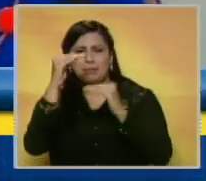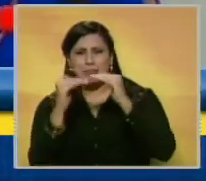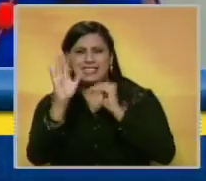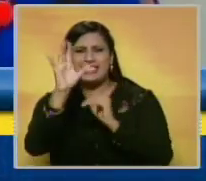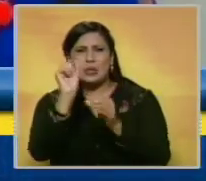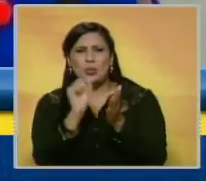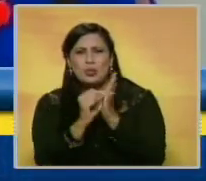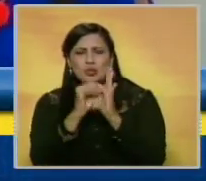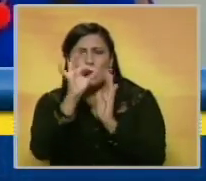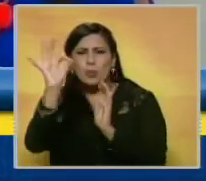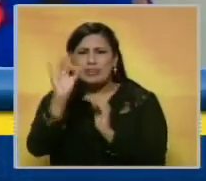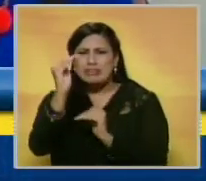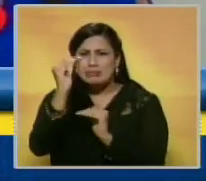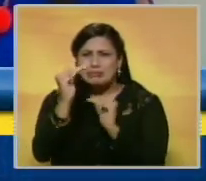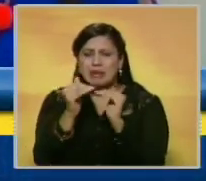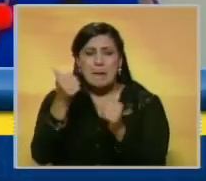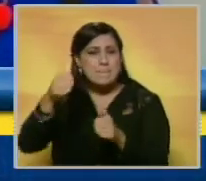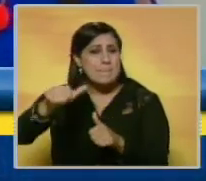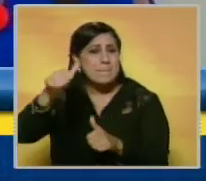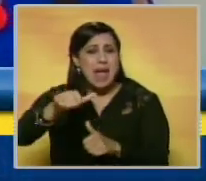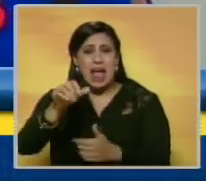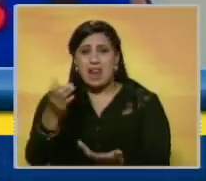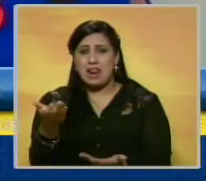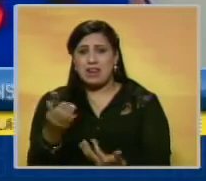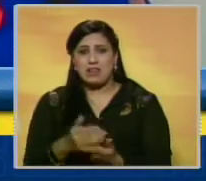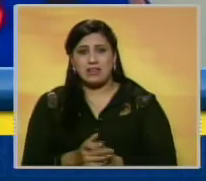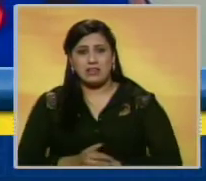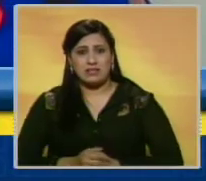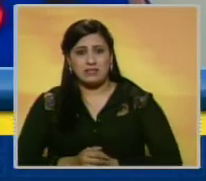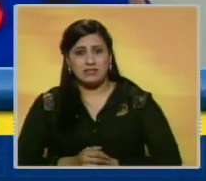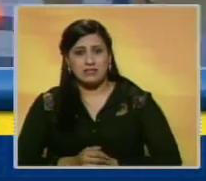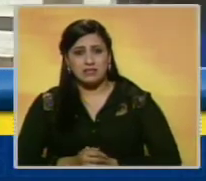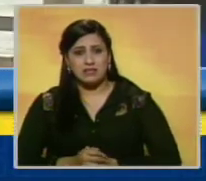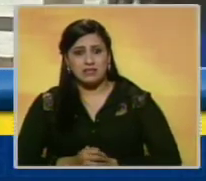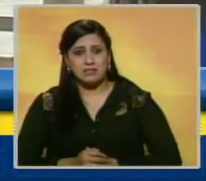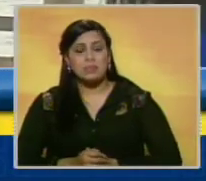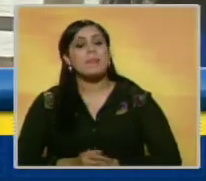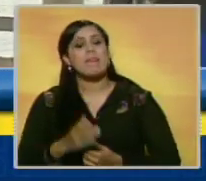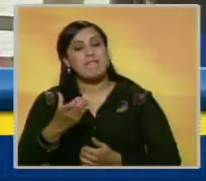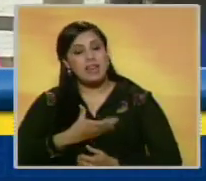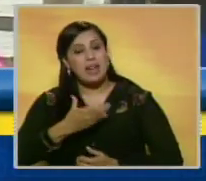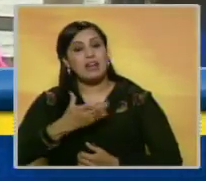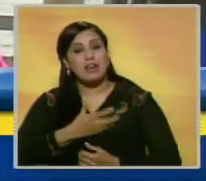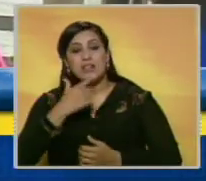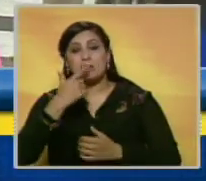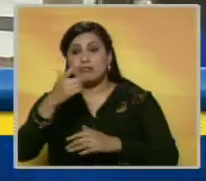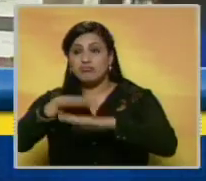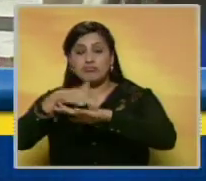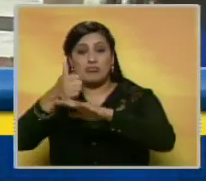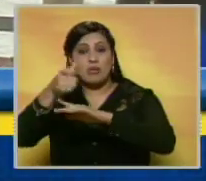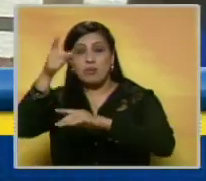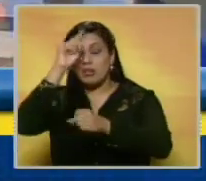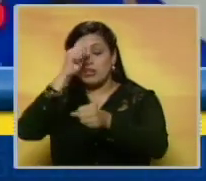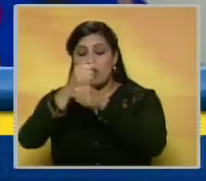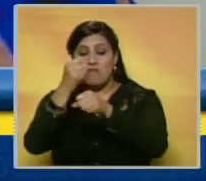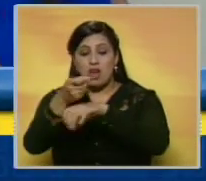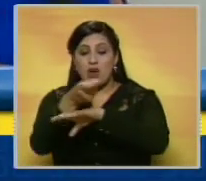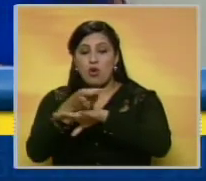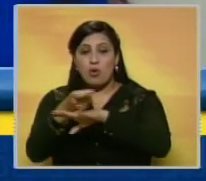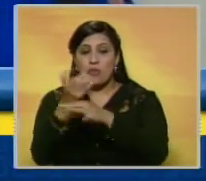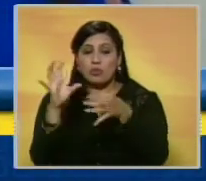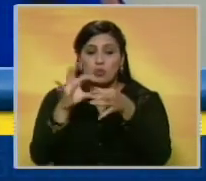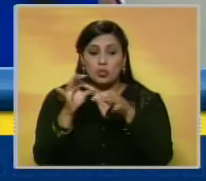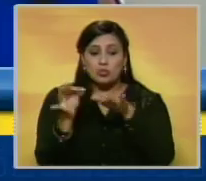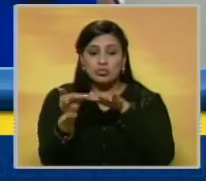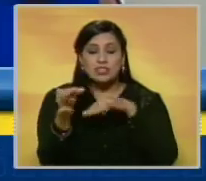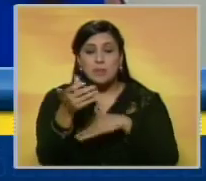puntos de porcentaje, que es muy malo para la ciudad. La alcaldesa exhortó al Ejecutivo Nacional a trabajar en conjunto con el Gobierno